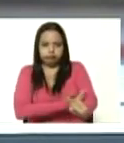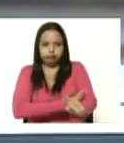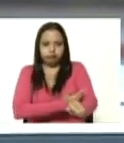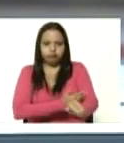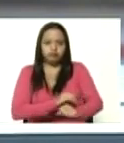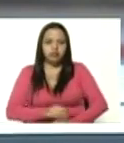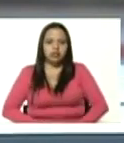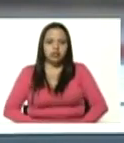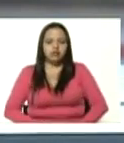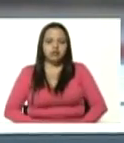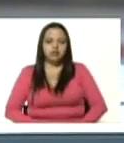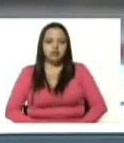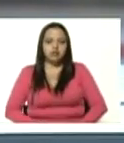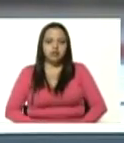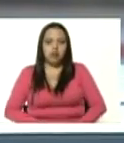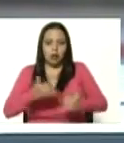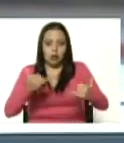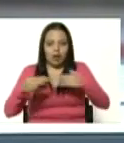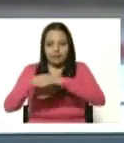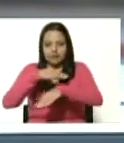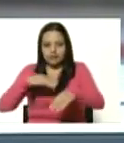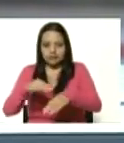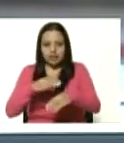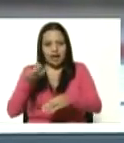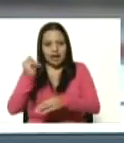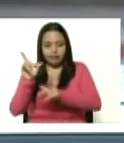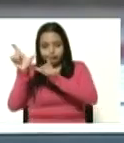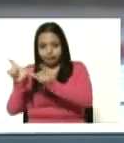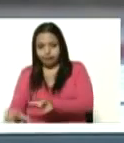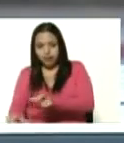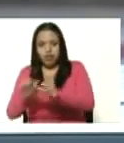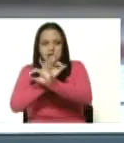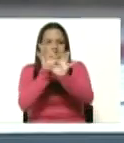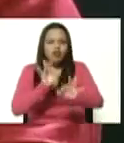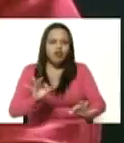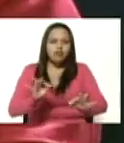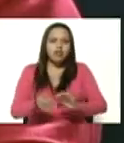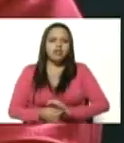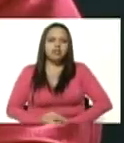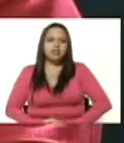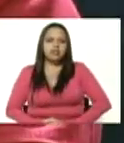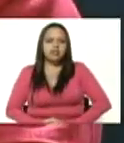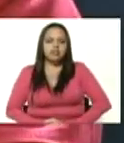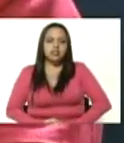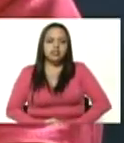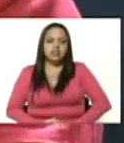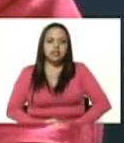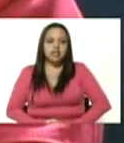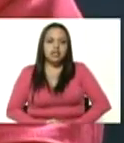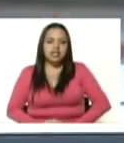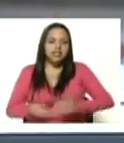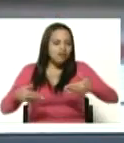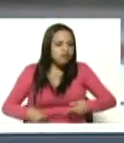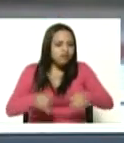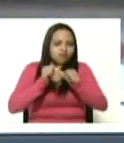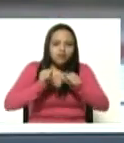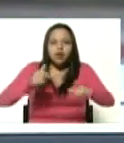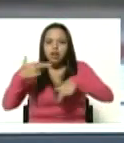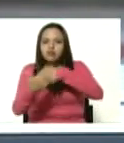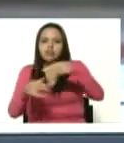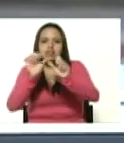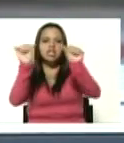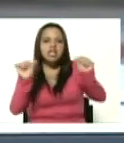ministra Nori Herrera presente el método táctico de resistencia revolucionaria y el sistema de